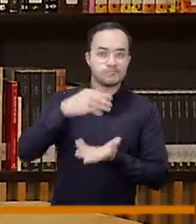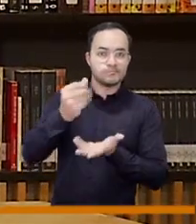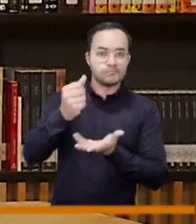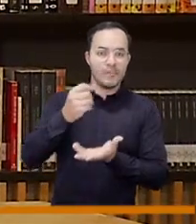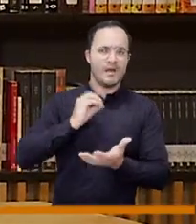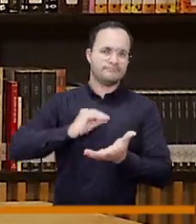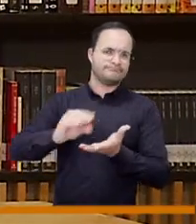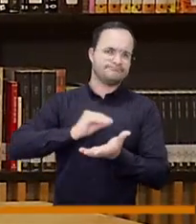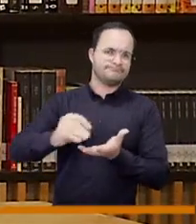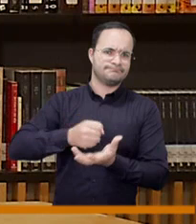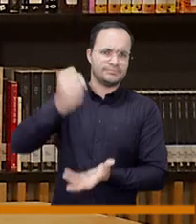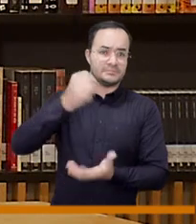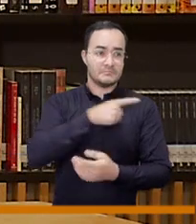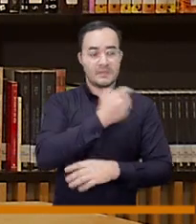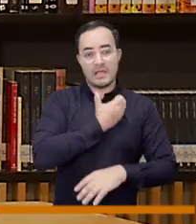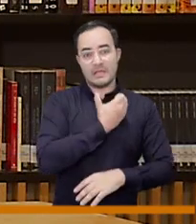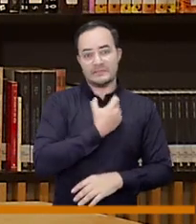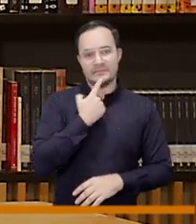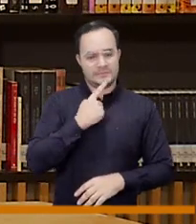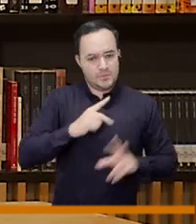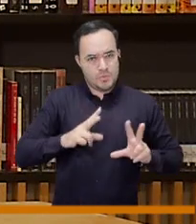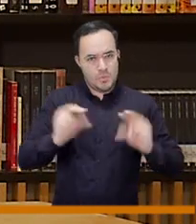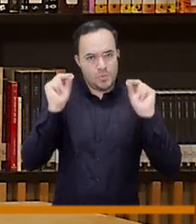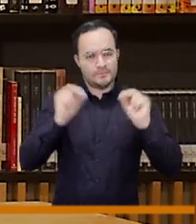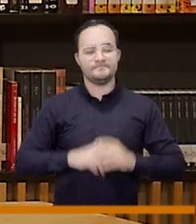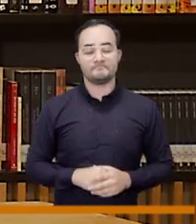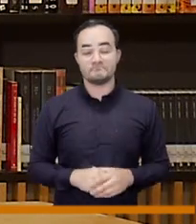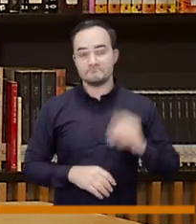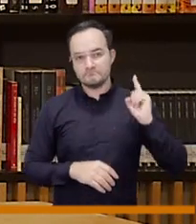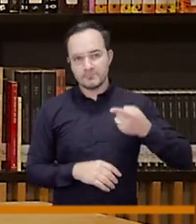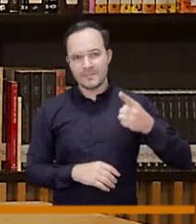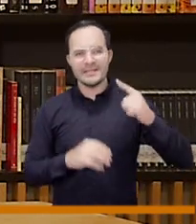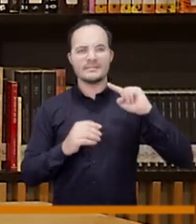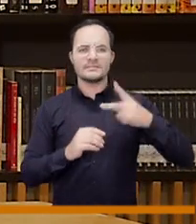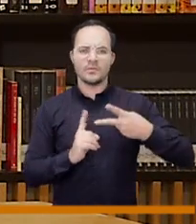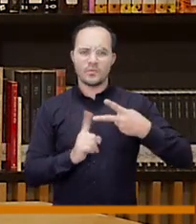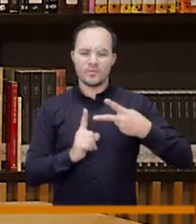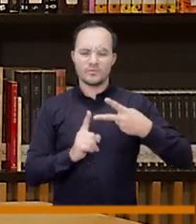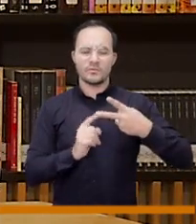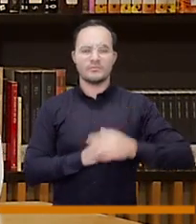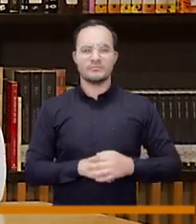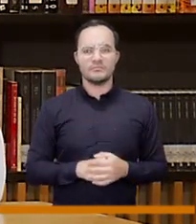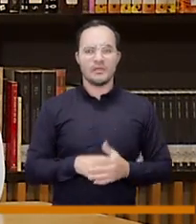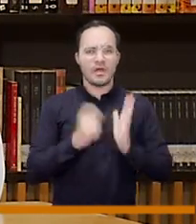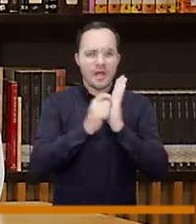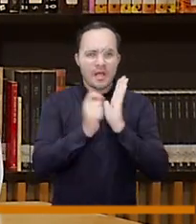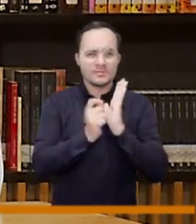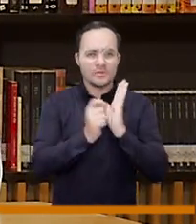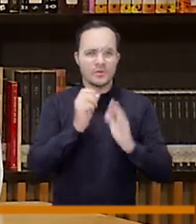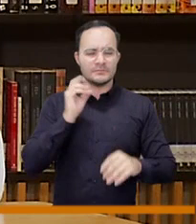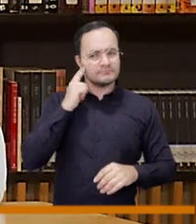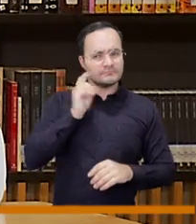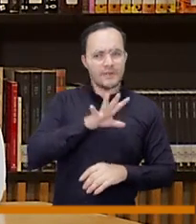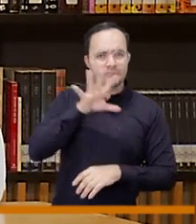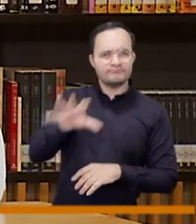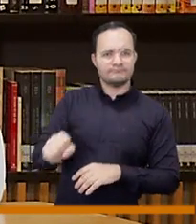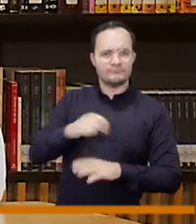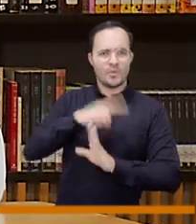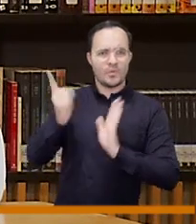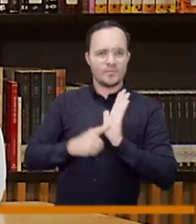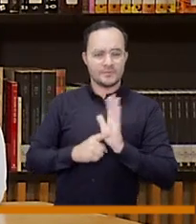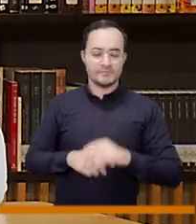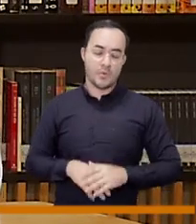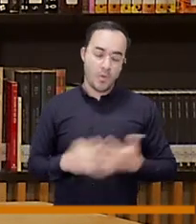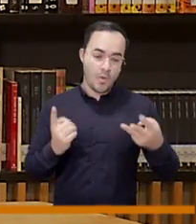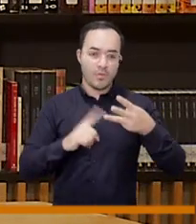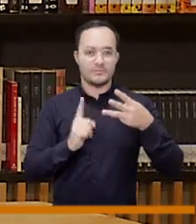que ya pues el alcalde está está diciendo que no la segunda es el tema de de comprar